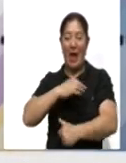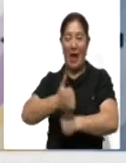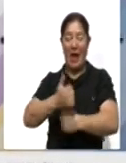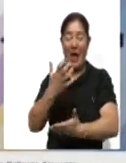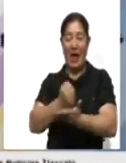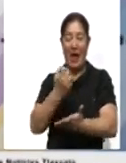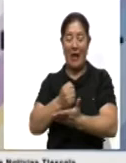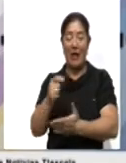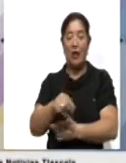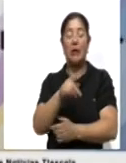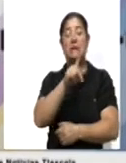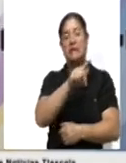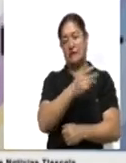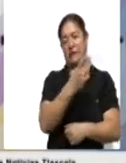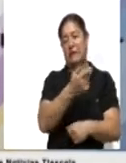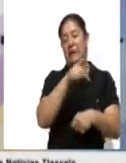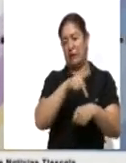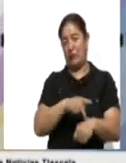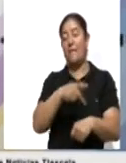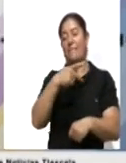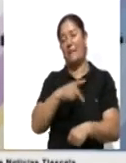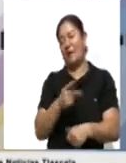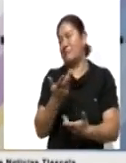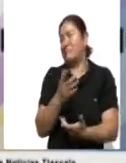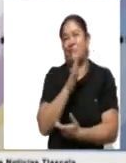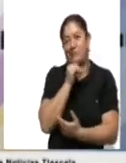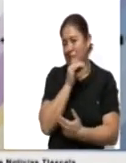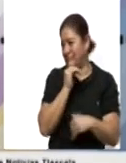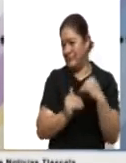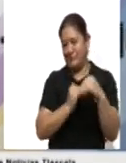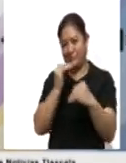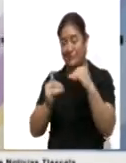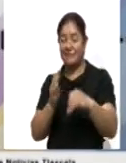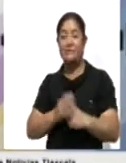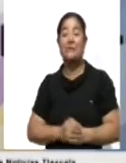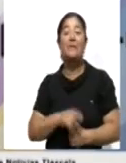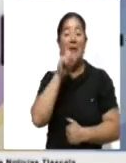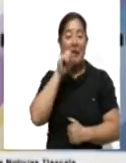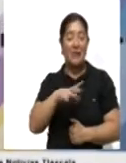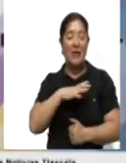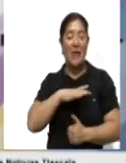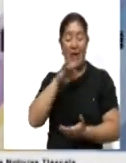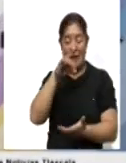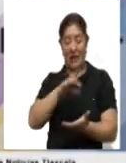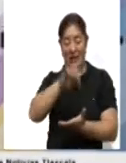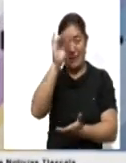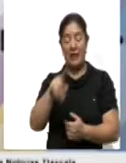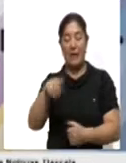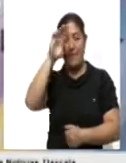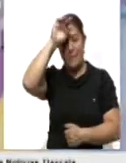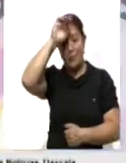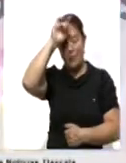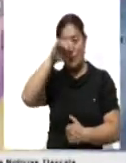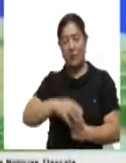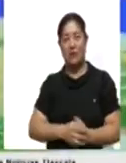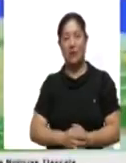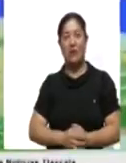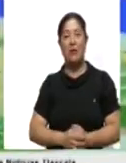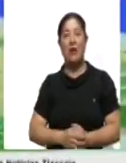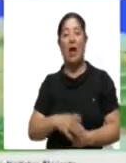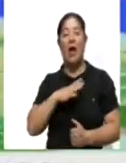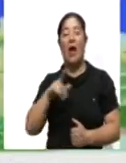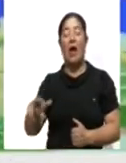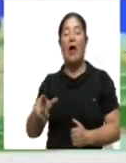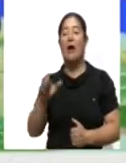Mantilla en los 73 kilogramos, sin embargo, pues no pudo avanzar. Asimismo se encuentra la natación en Monterrey, en Nuevo León, con Tana Aleta Trejo